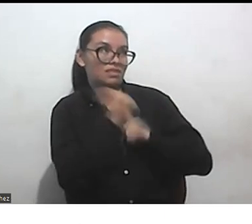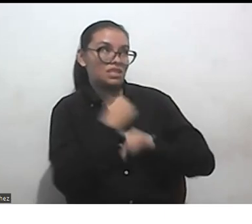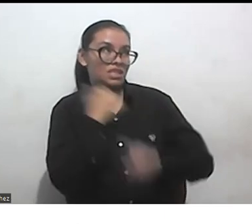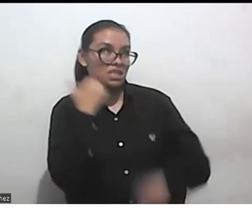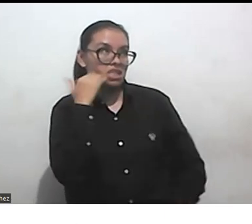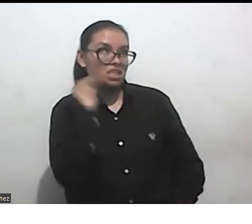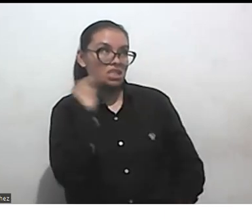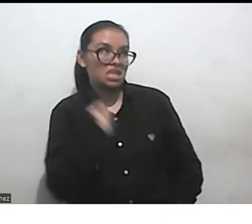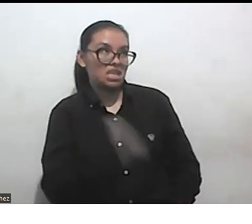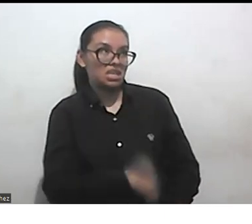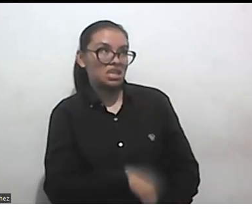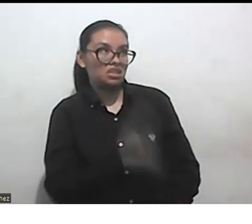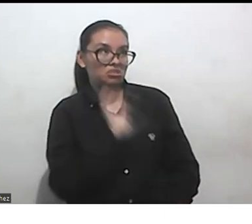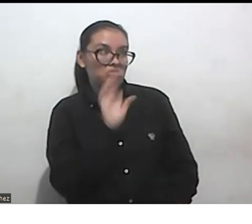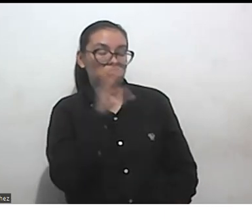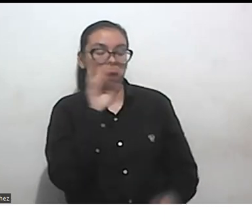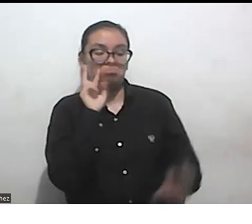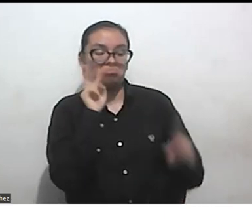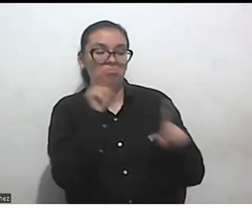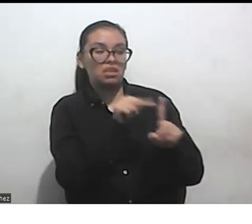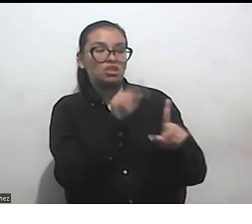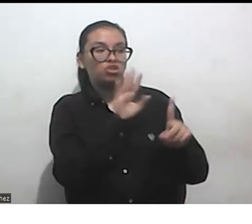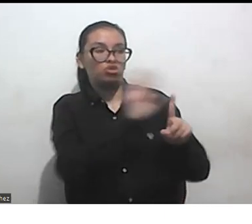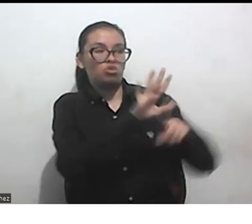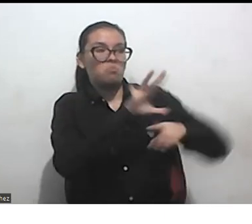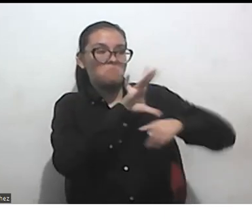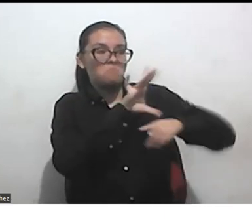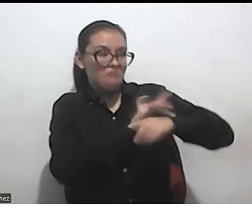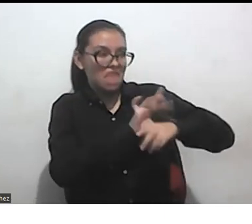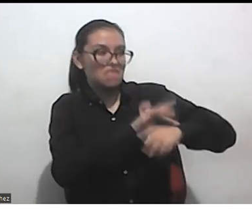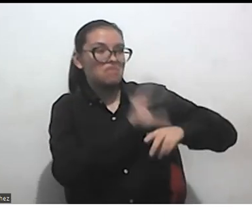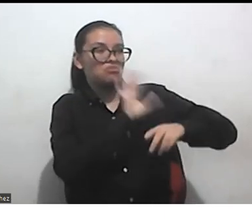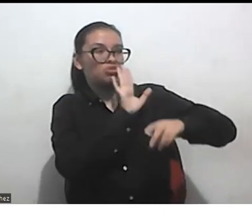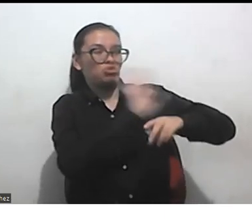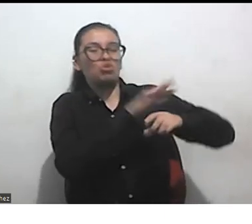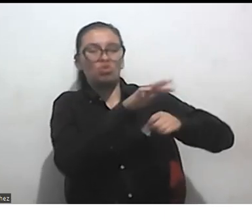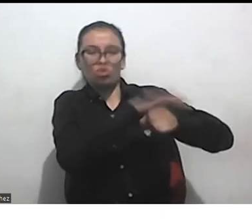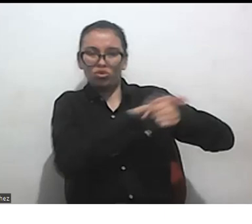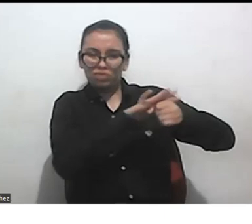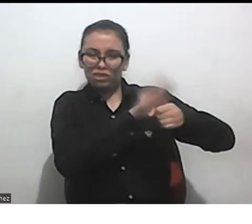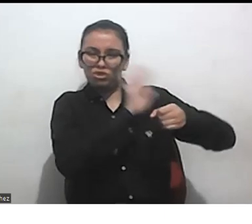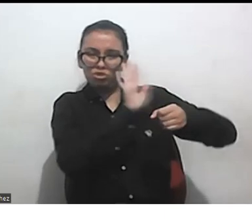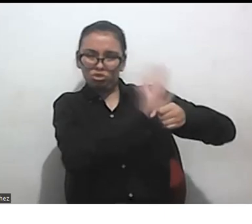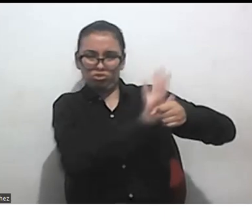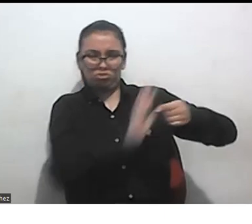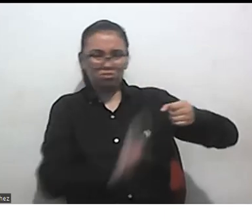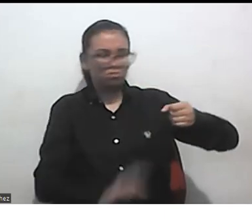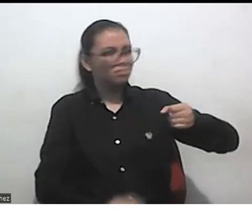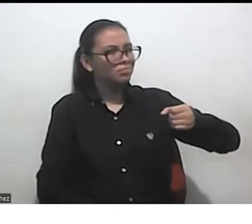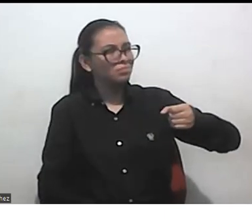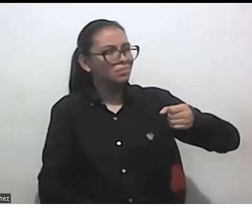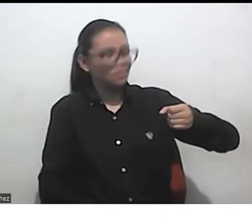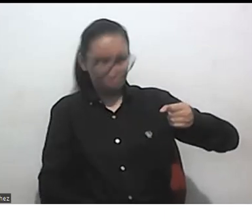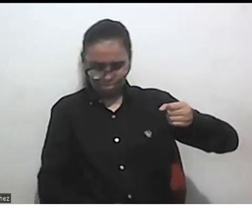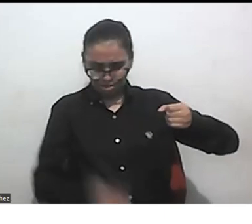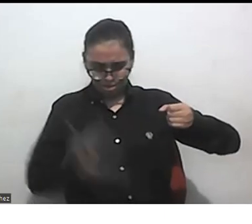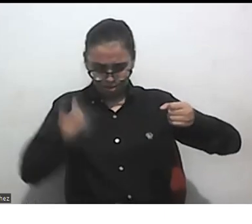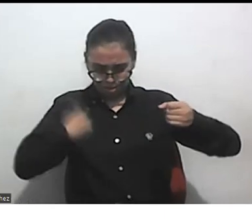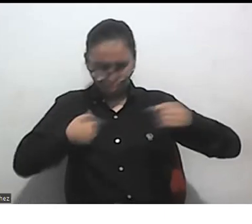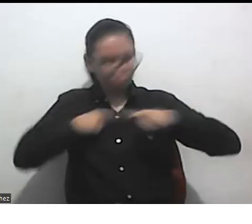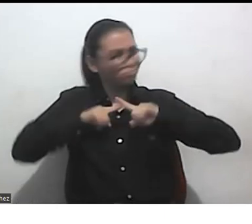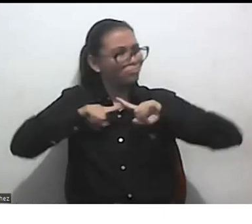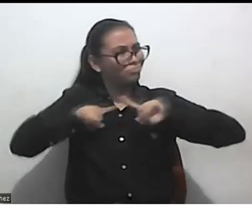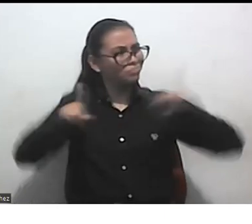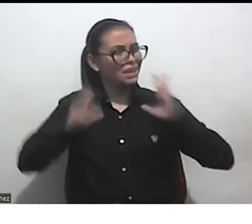occidental muy médico en varios contextos que está muy es muy distinto a sus